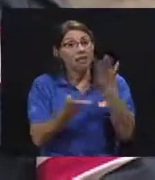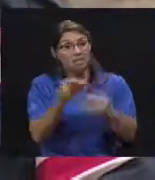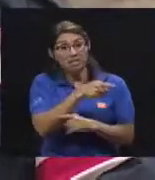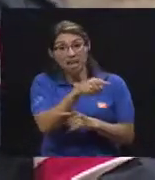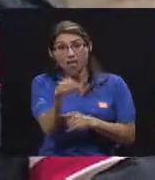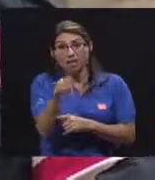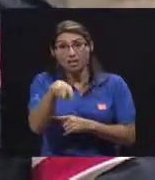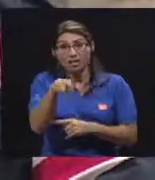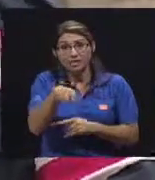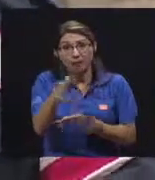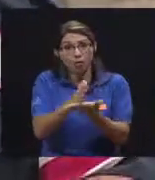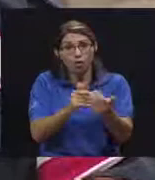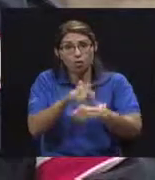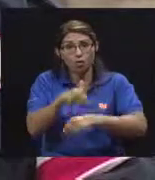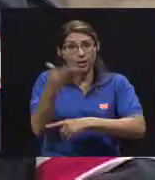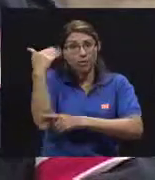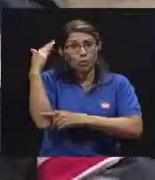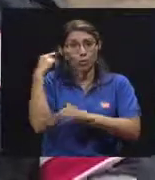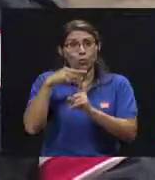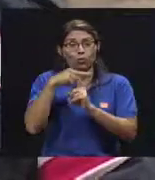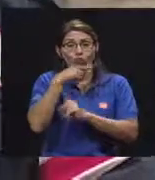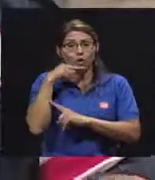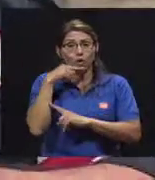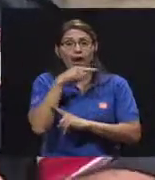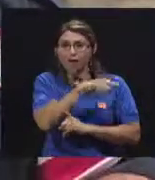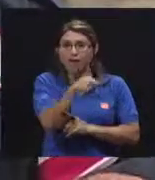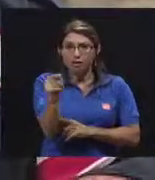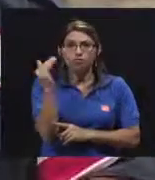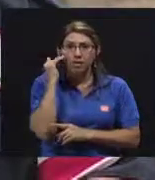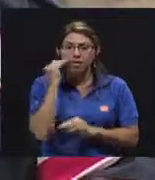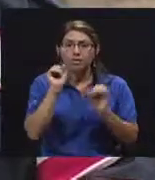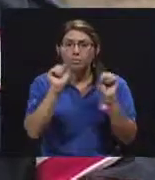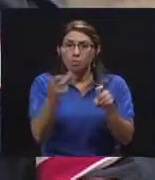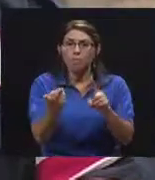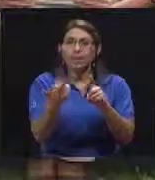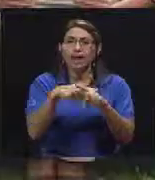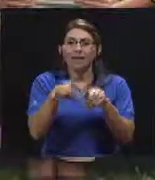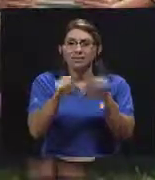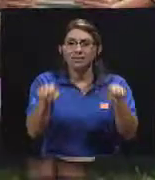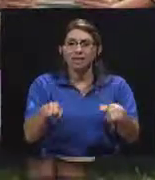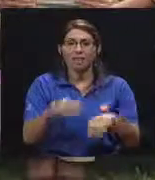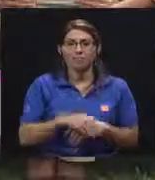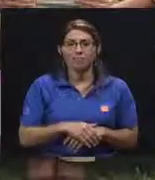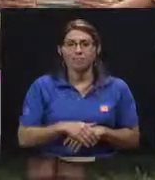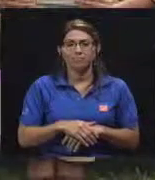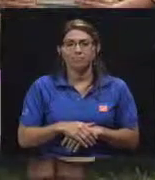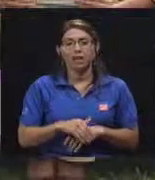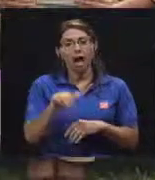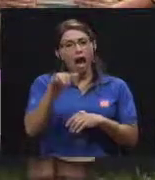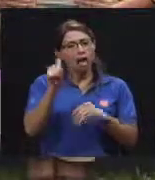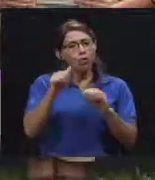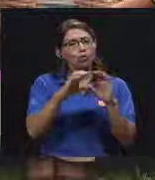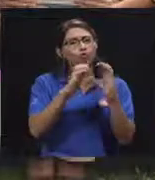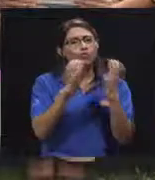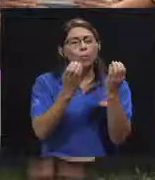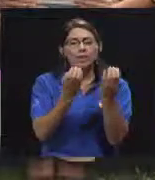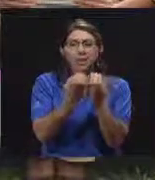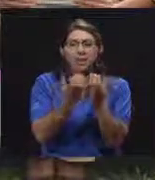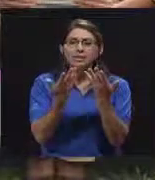momento de la Cruz Roja. Entonces ellos ya están convencidos que se puede aplicar ese sistema. Hay otros comités que lo han venido